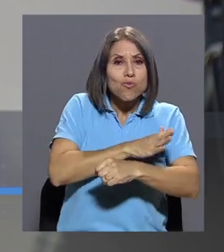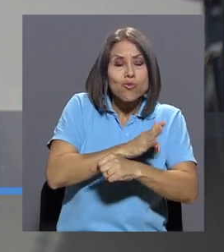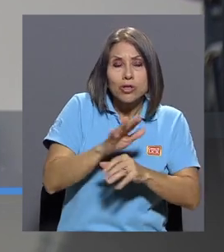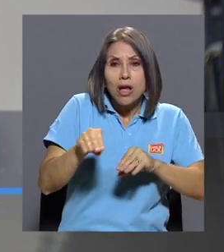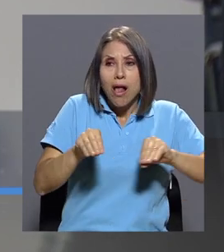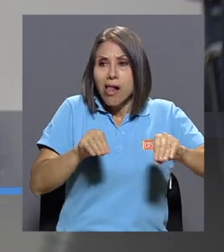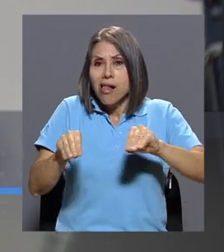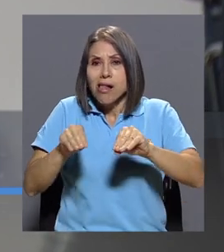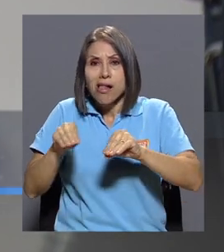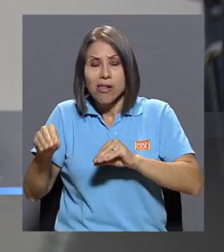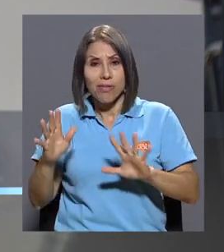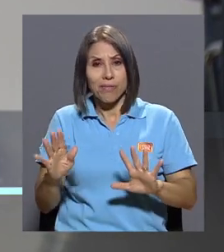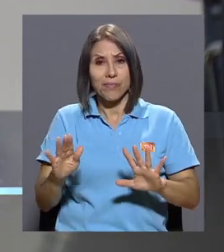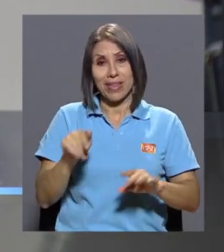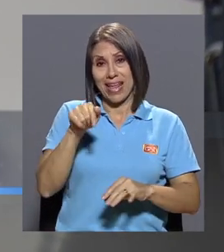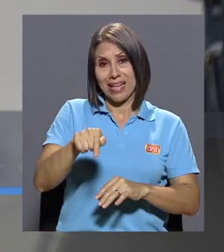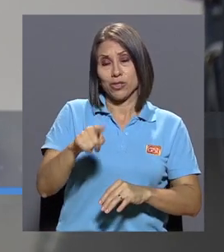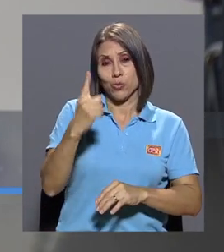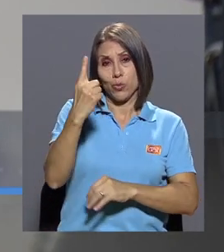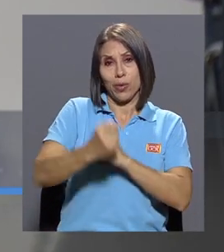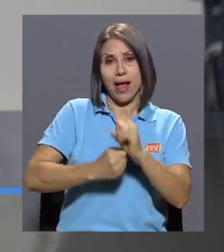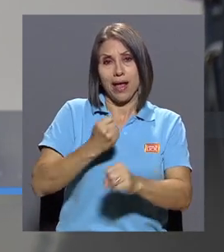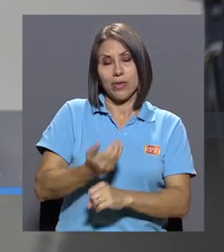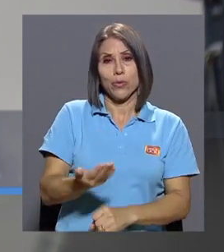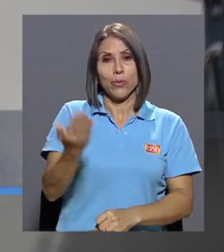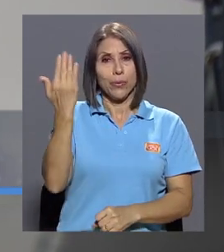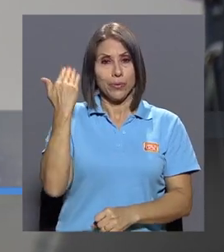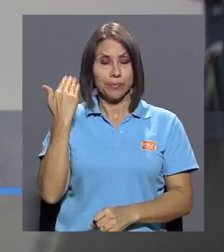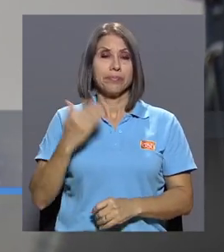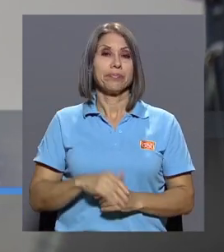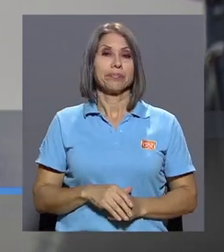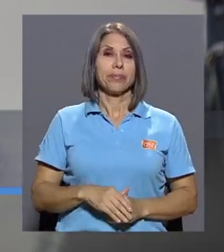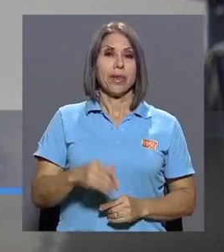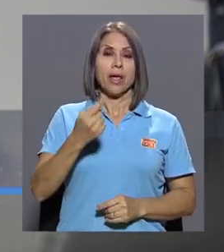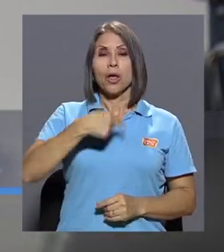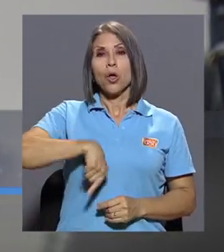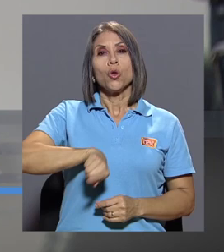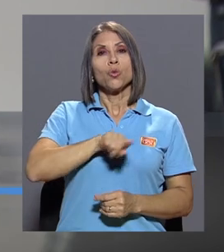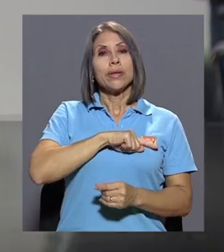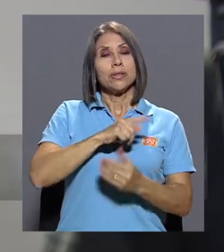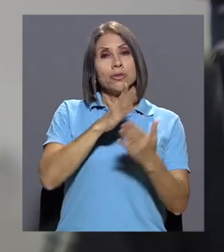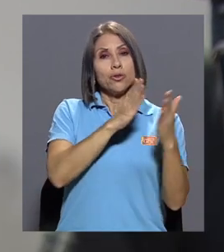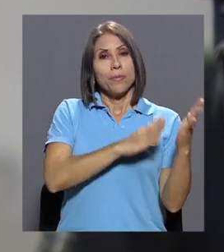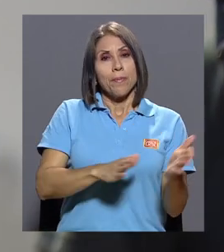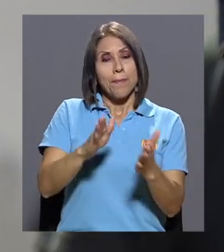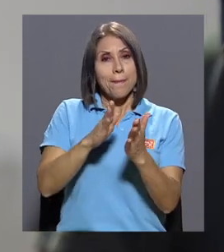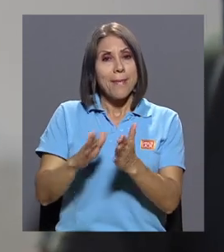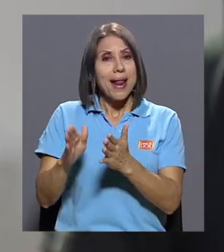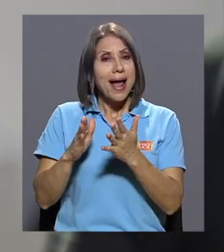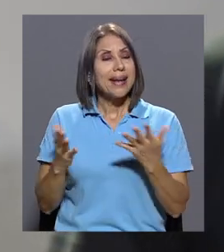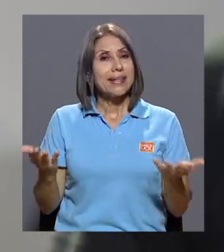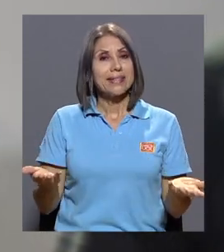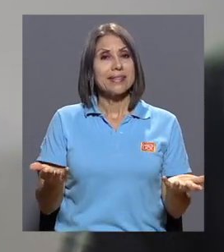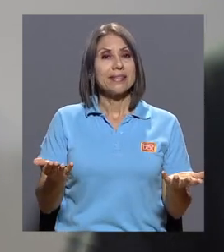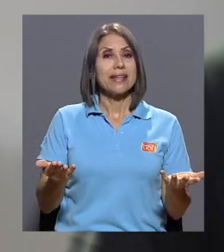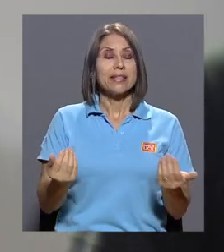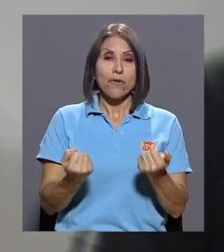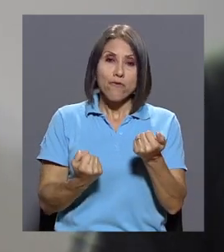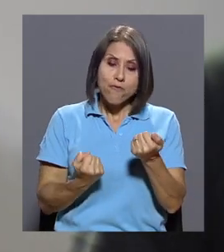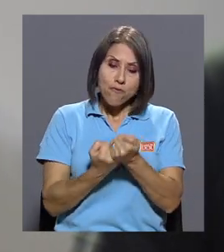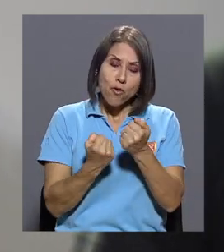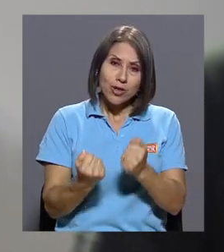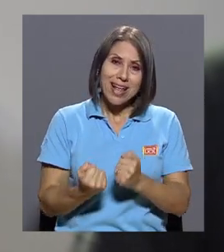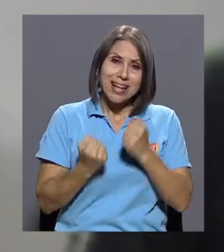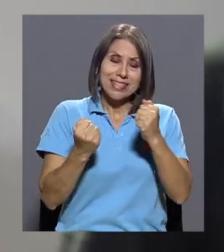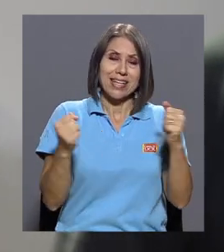eso fue hace un año y entre nuestros planes, creo que está fortalecer la